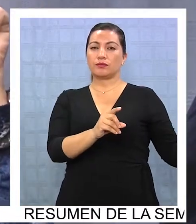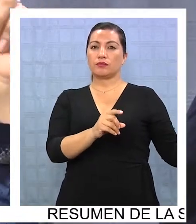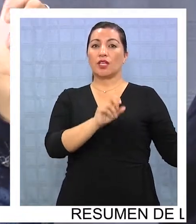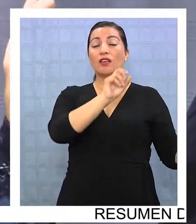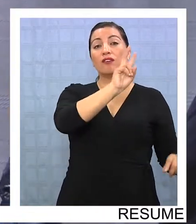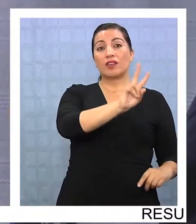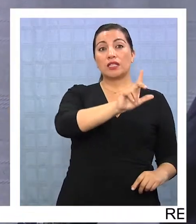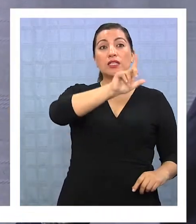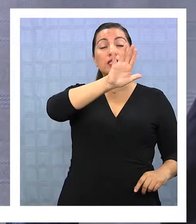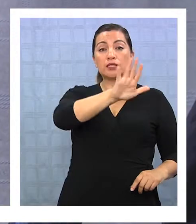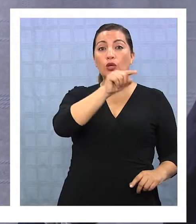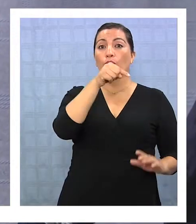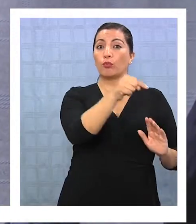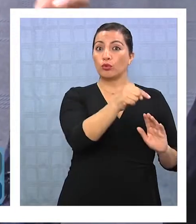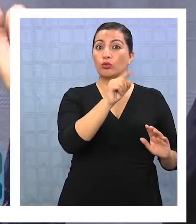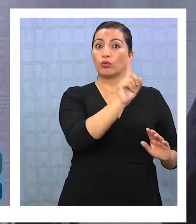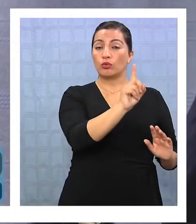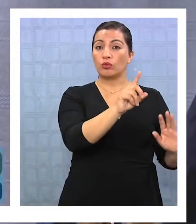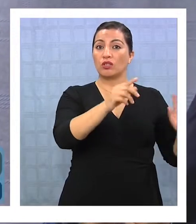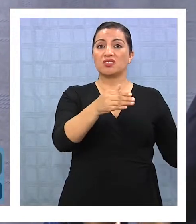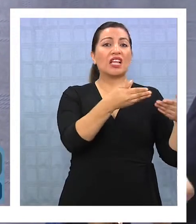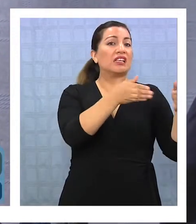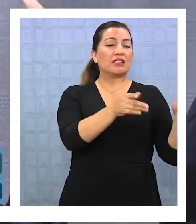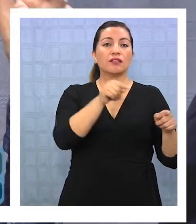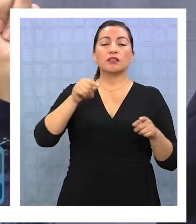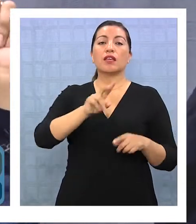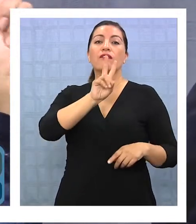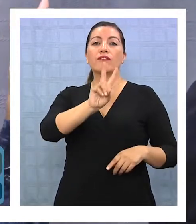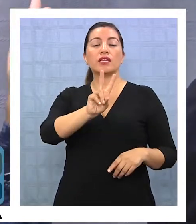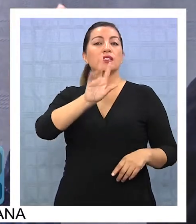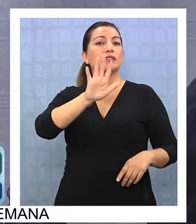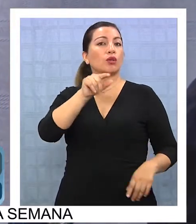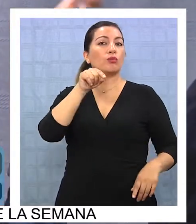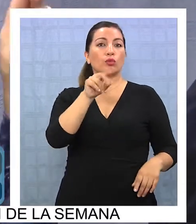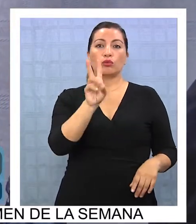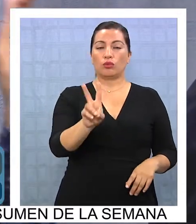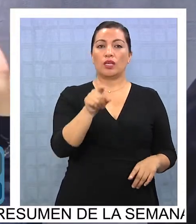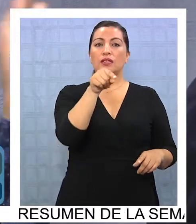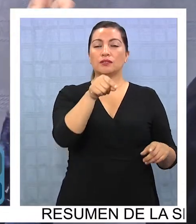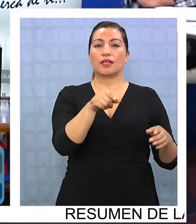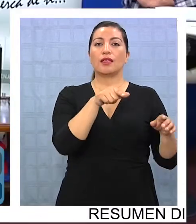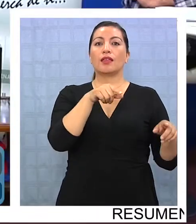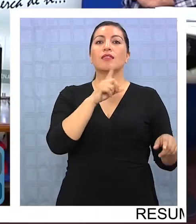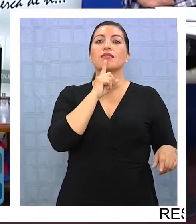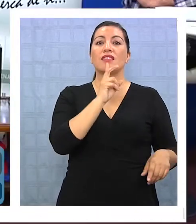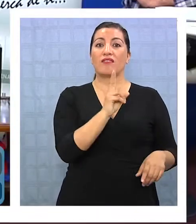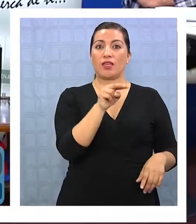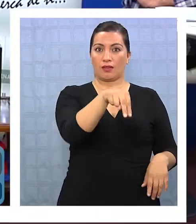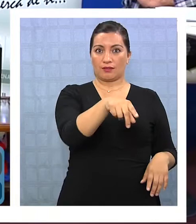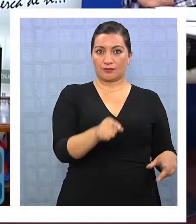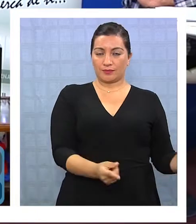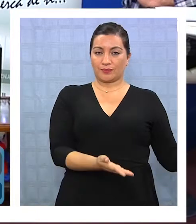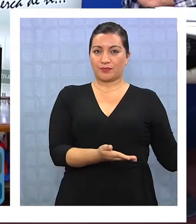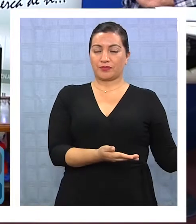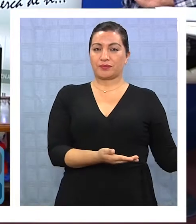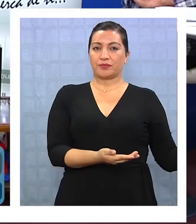25.1, que es nuestra transmisión habitual, y el 25.2, que en este caso va a ser la transmisión de TVN.